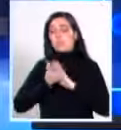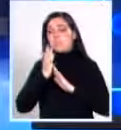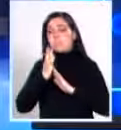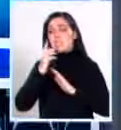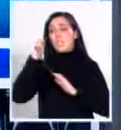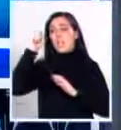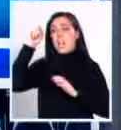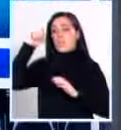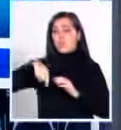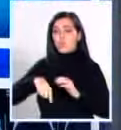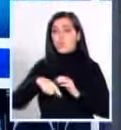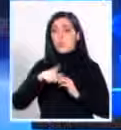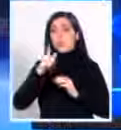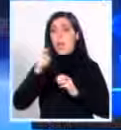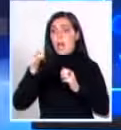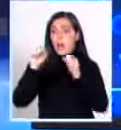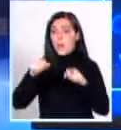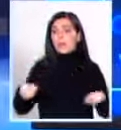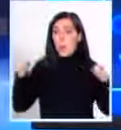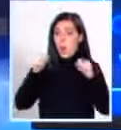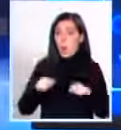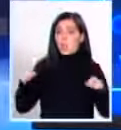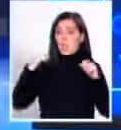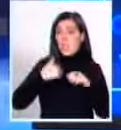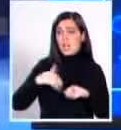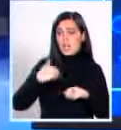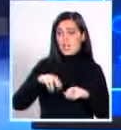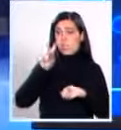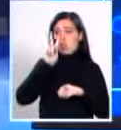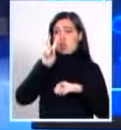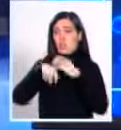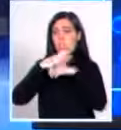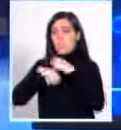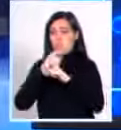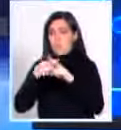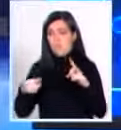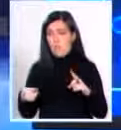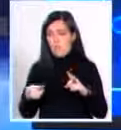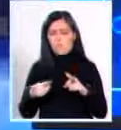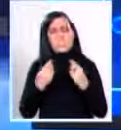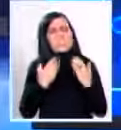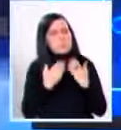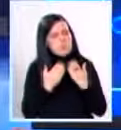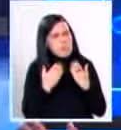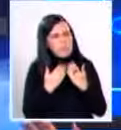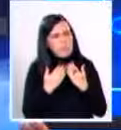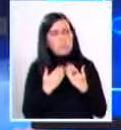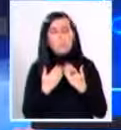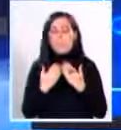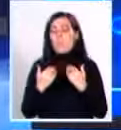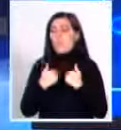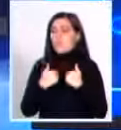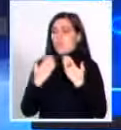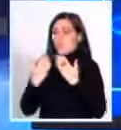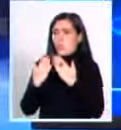¿Al sur de Argentina? A Bariloche. A Bariloche fui a Estuve dos años y medio ahí. ¿Qué estudió en...? Ahí fue